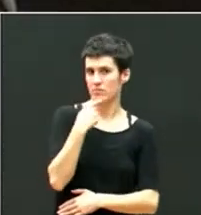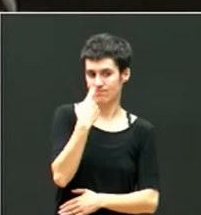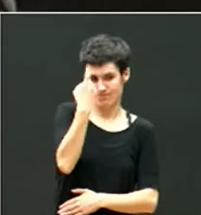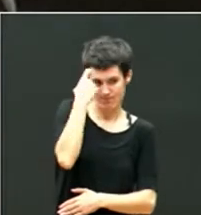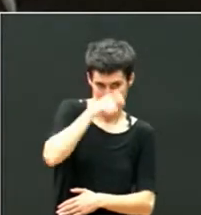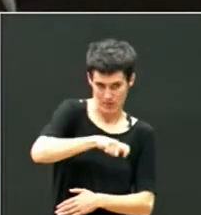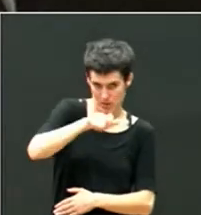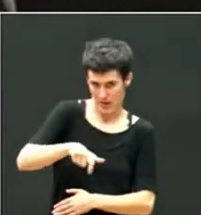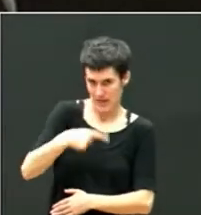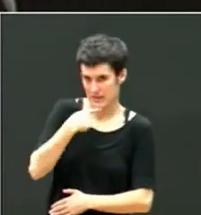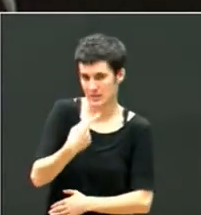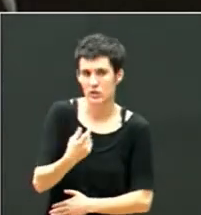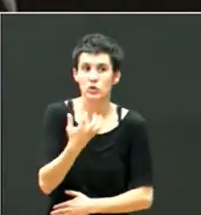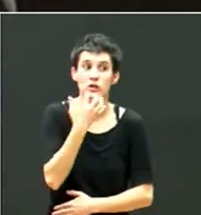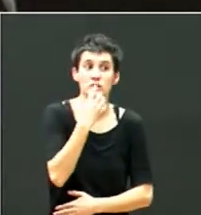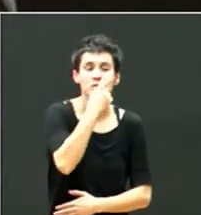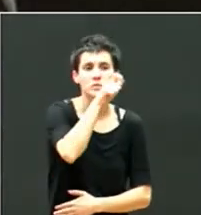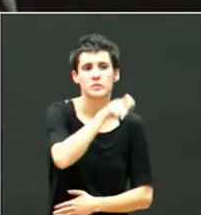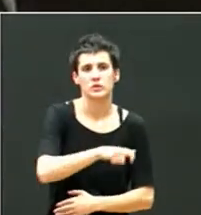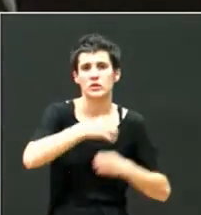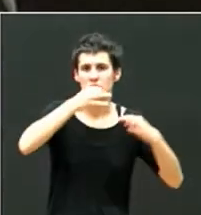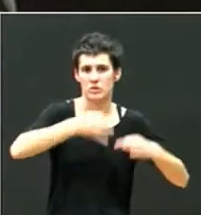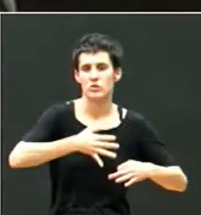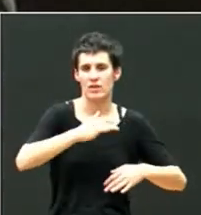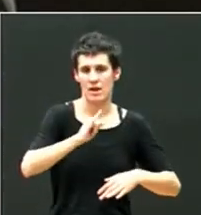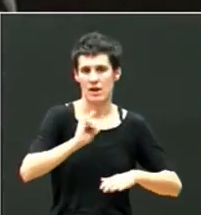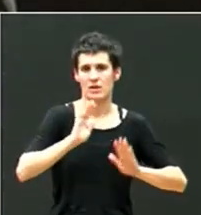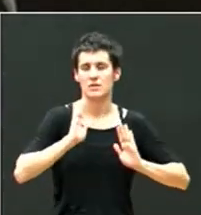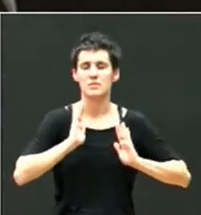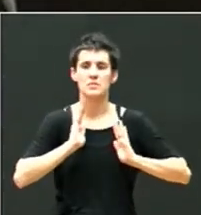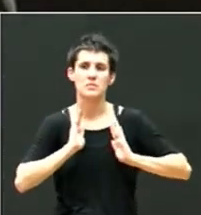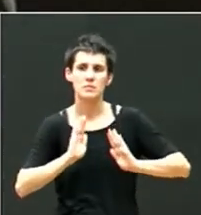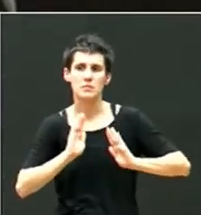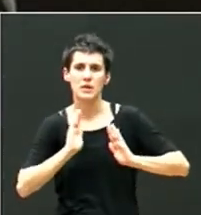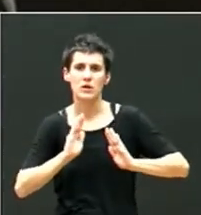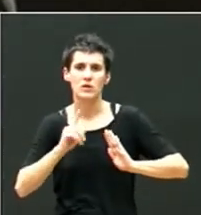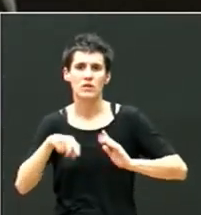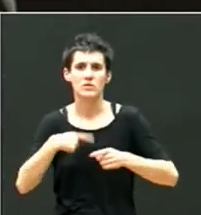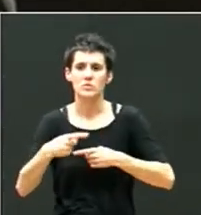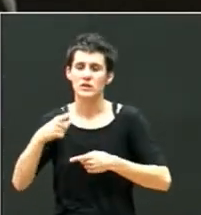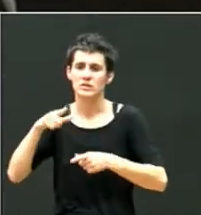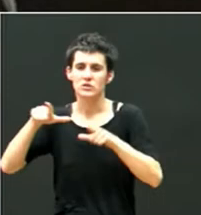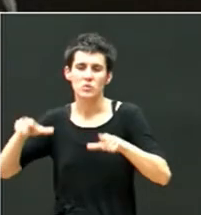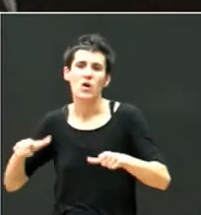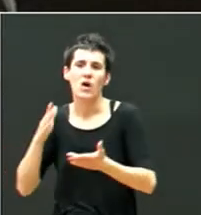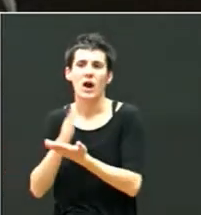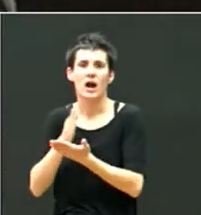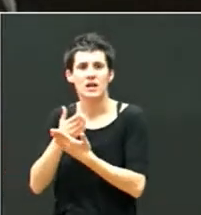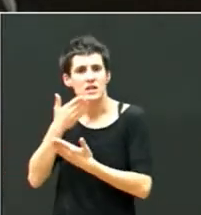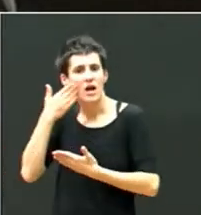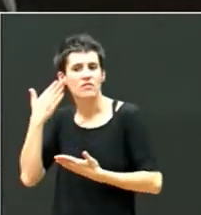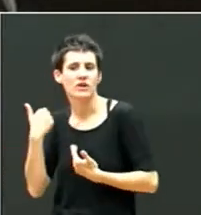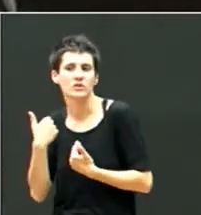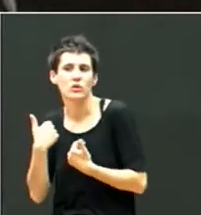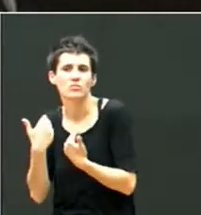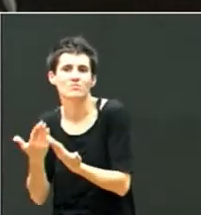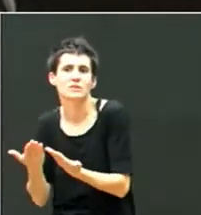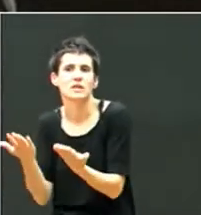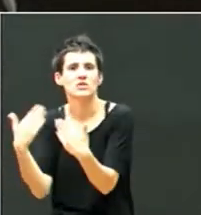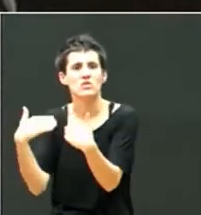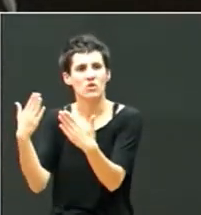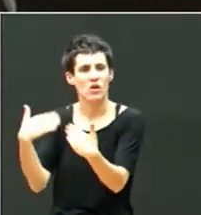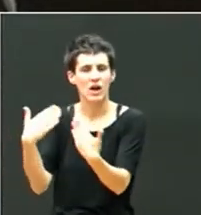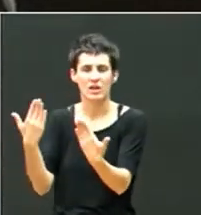seguridad y no tiene el afecto conseguido en una clase, da igual que la metodología, da igual que el contenido sea pertinente, da igual que sea